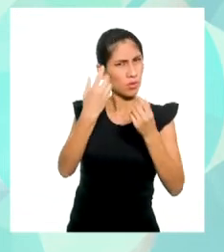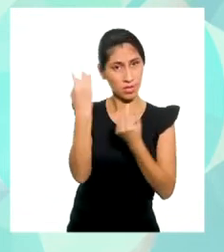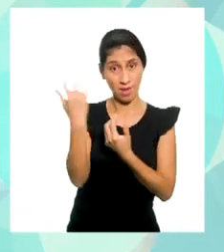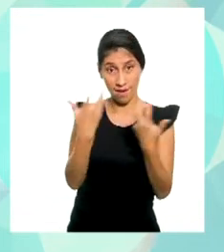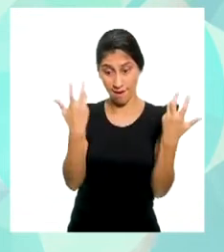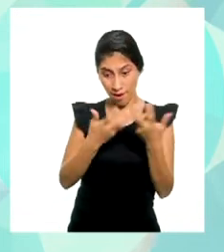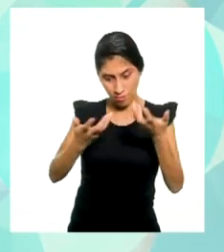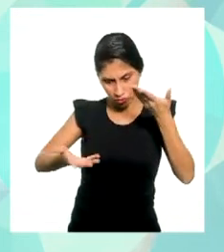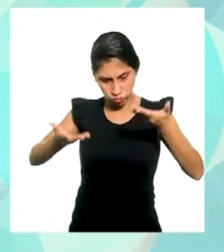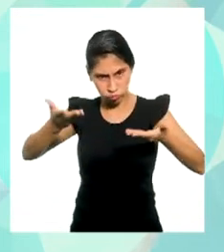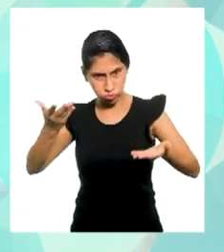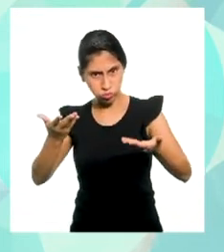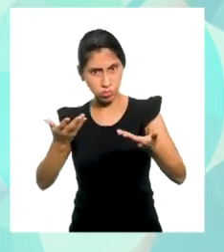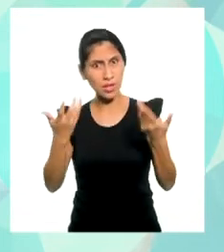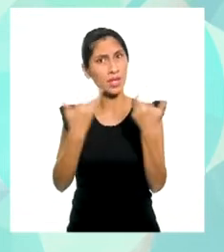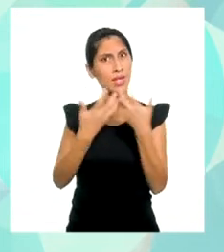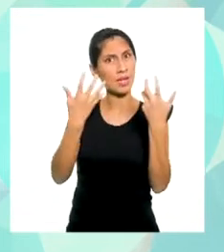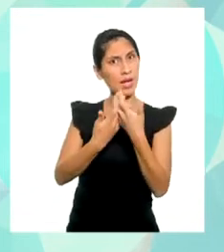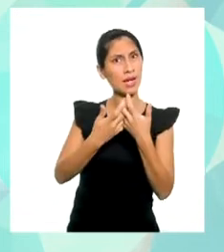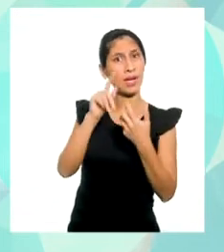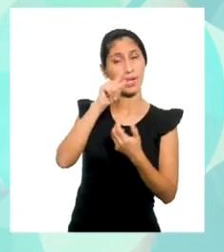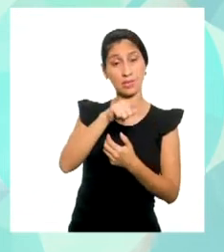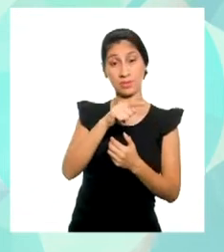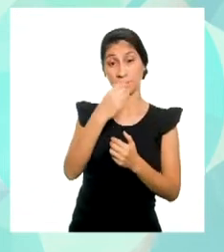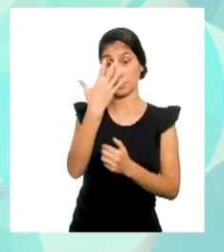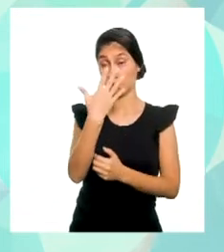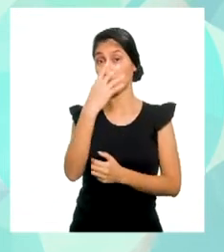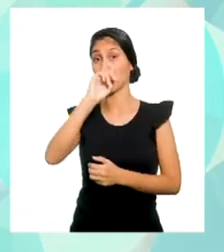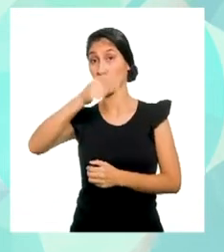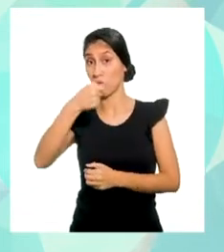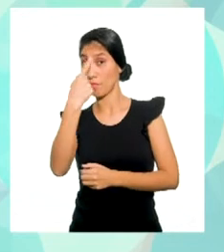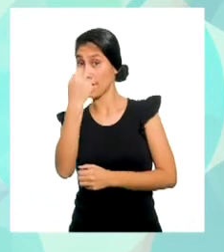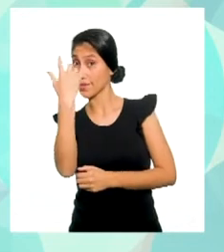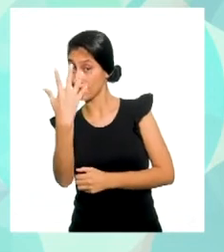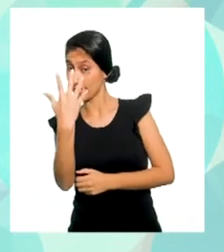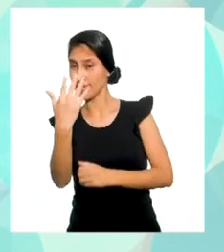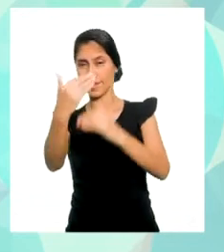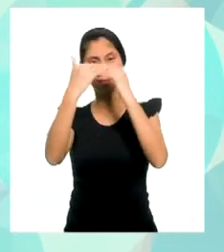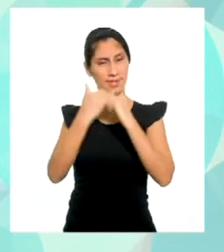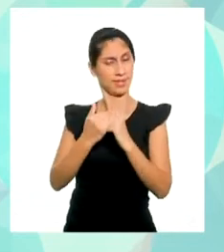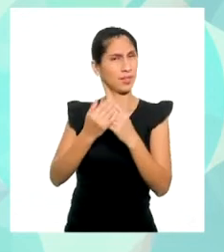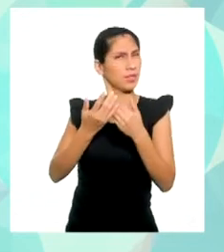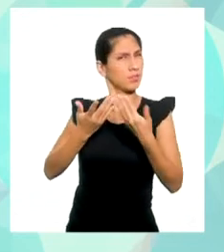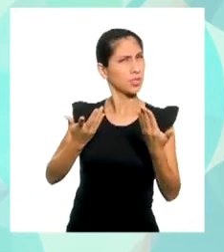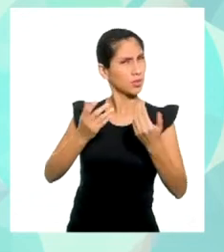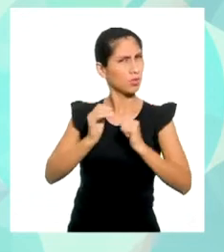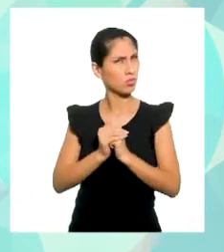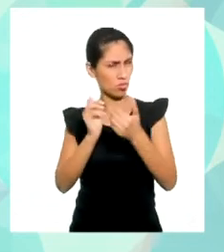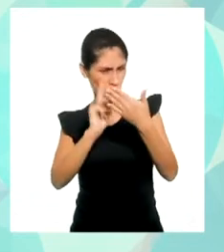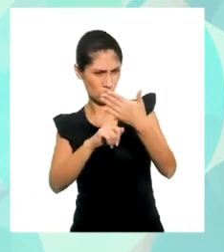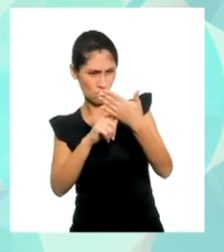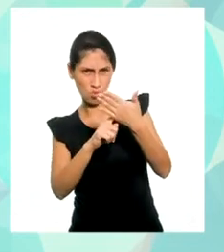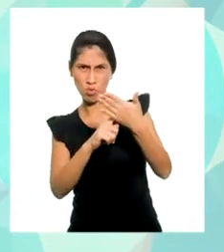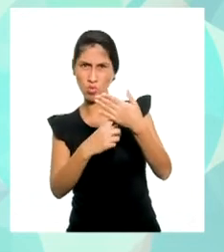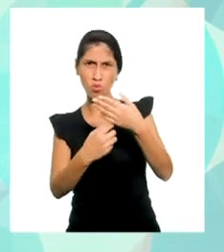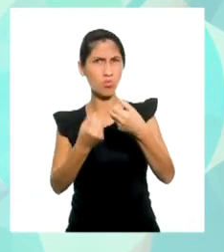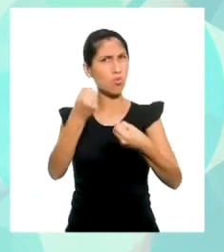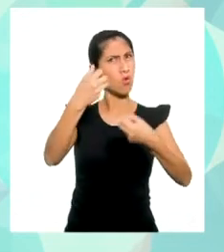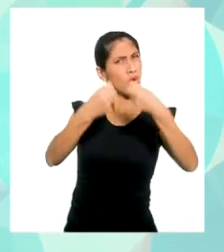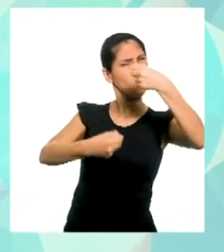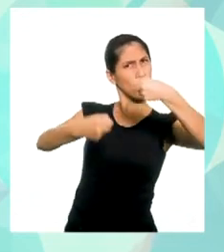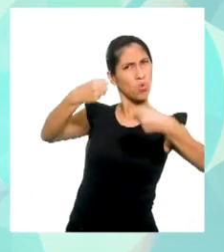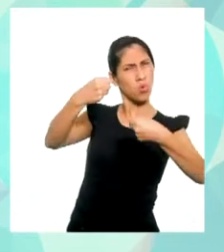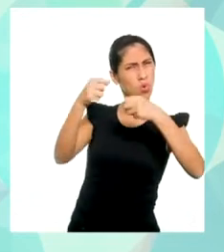se encuentran en el punto de coordenadas 5,15. Pero, ¿habrán recorridos donde nos